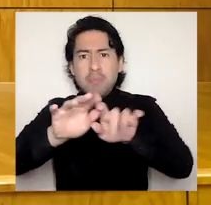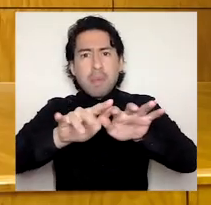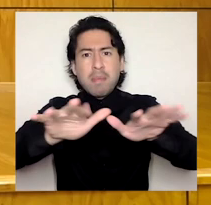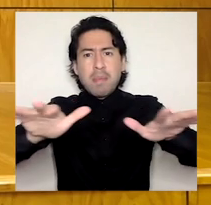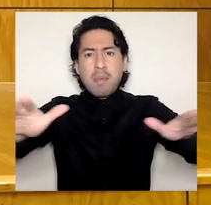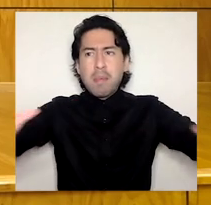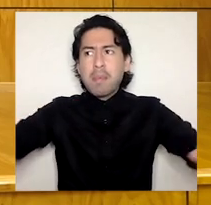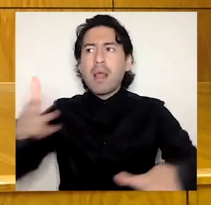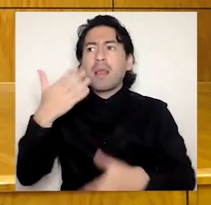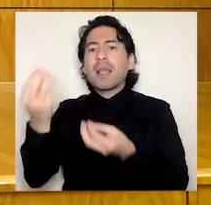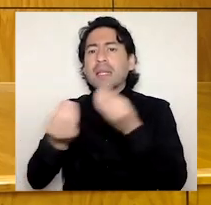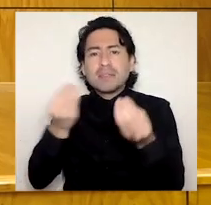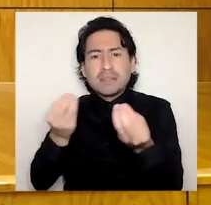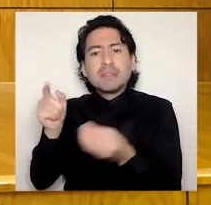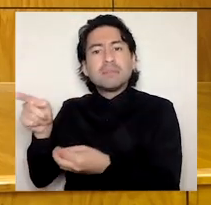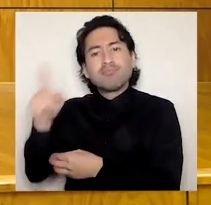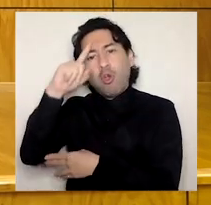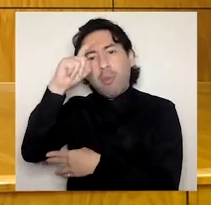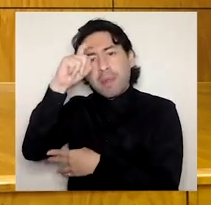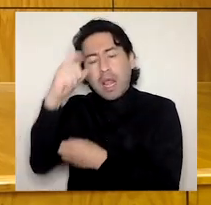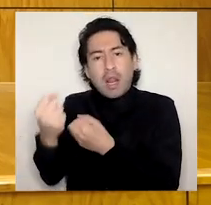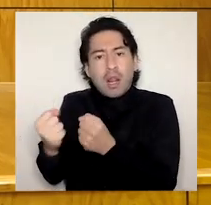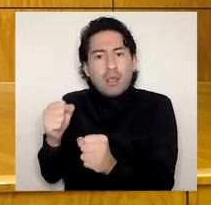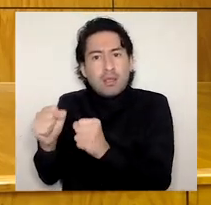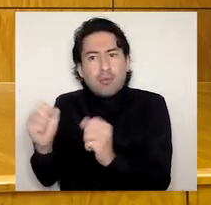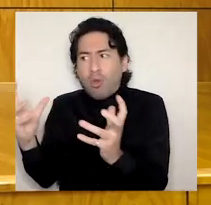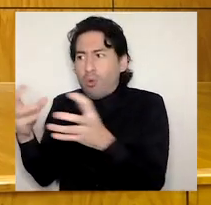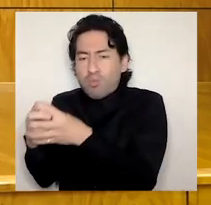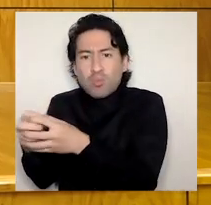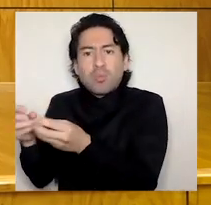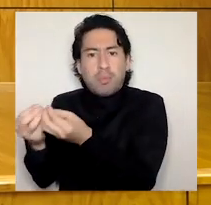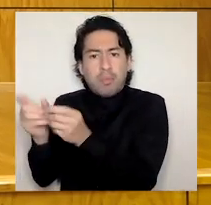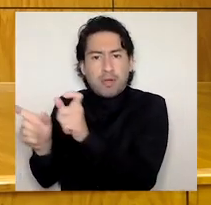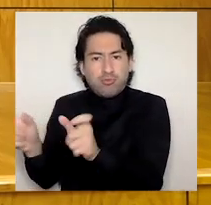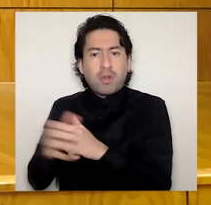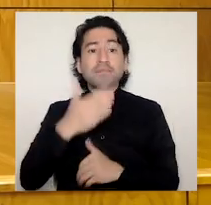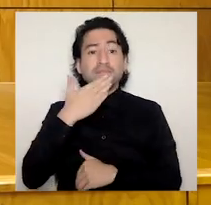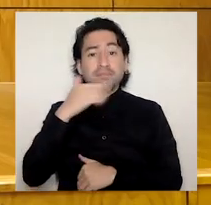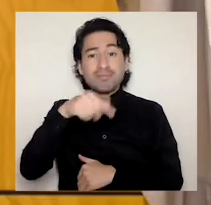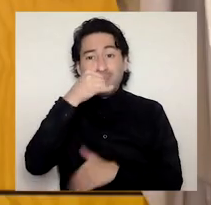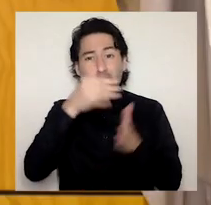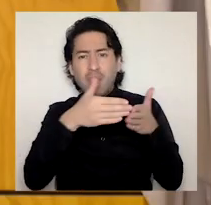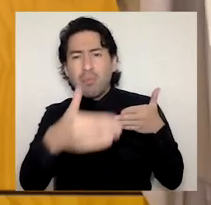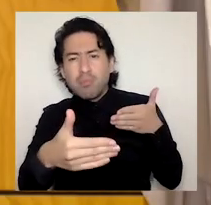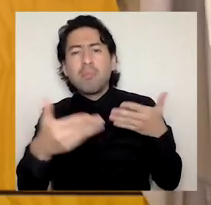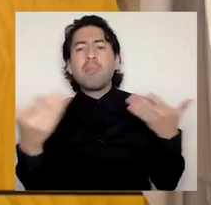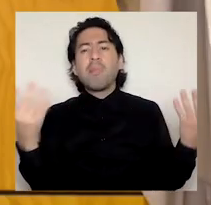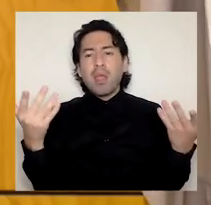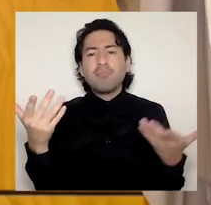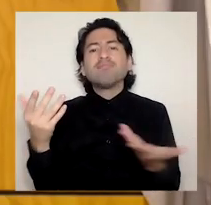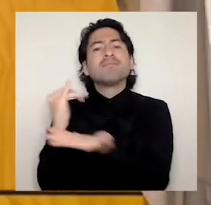Este tiempo difícil también ha sido un tiempo de crecimiento y desarrollo institucional. Podemos